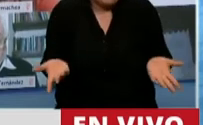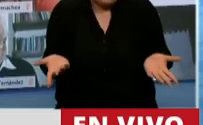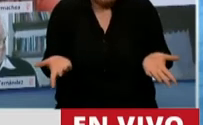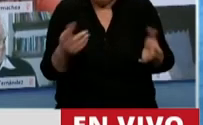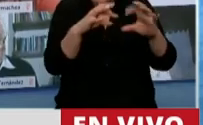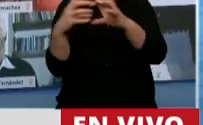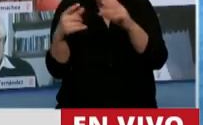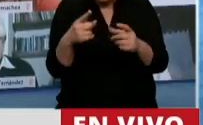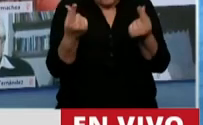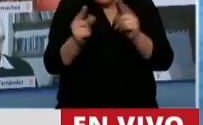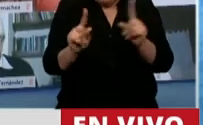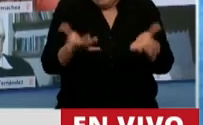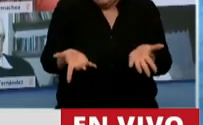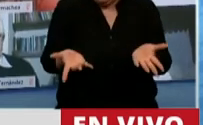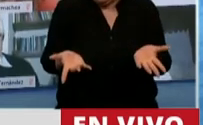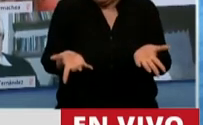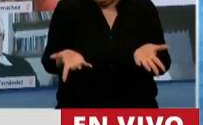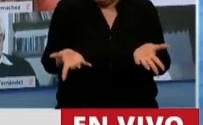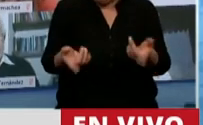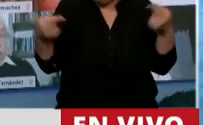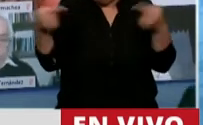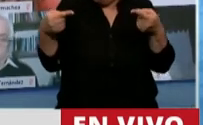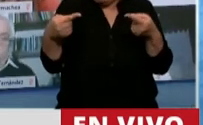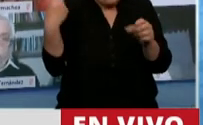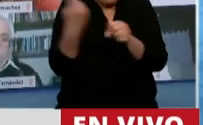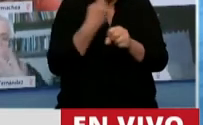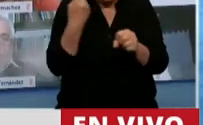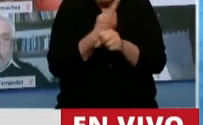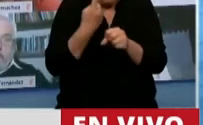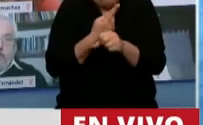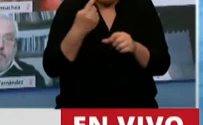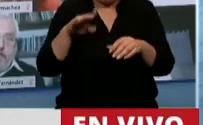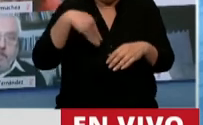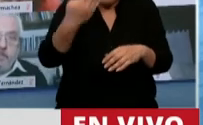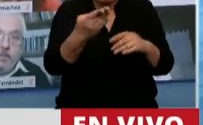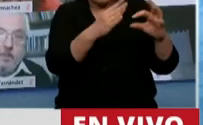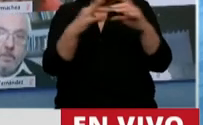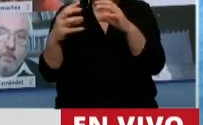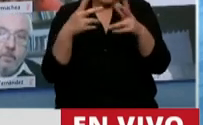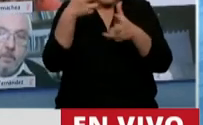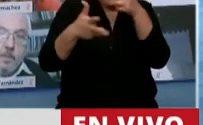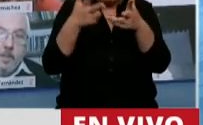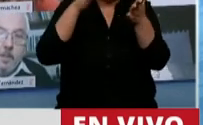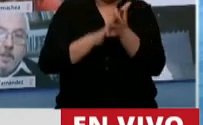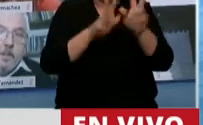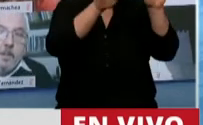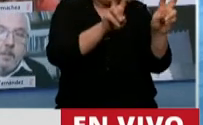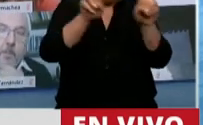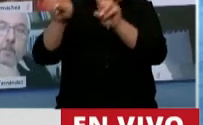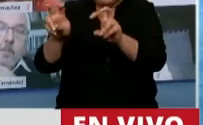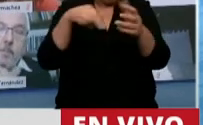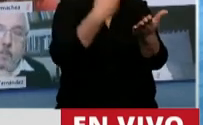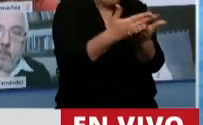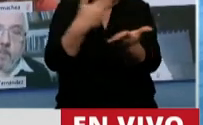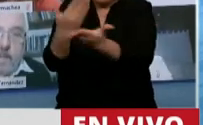esta sesión no es válida y por ende no se puede hacer el posterior tratamiento de ninguna temática que se